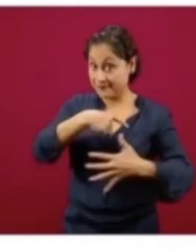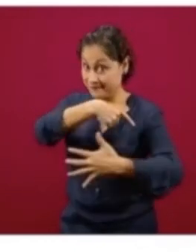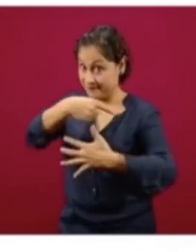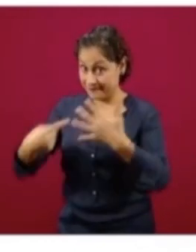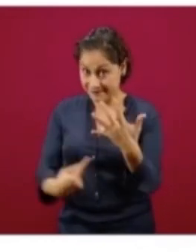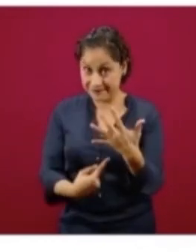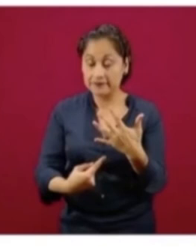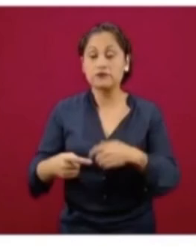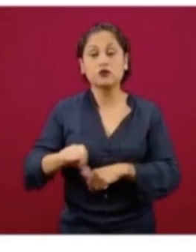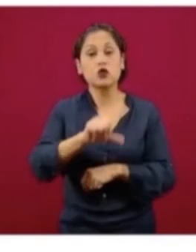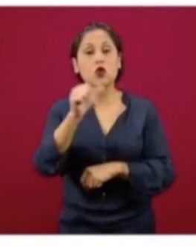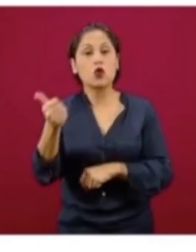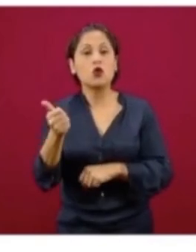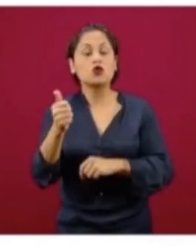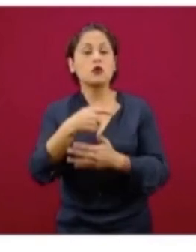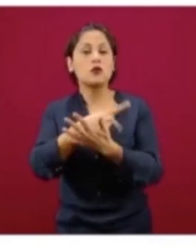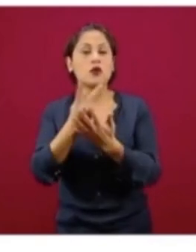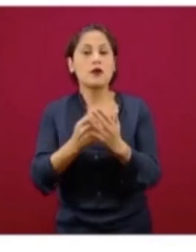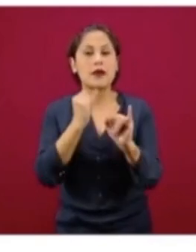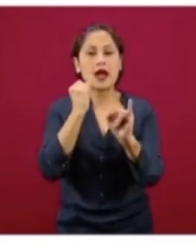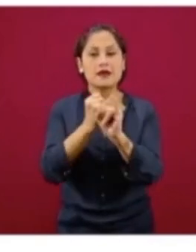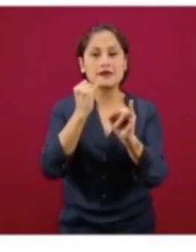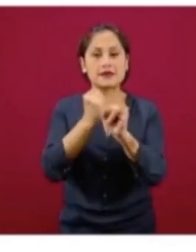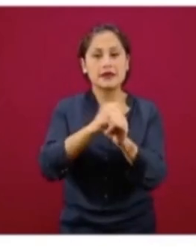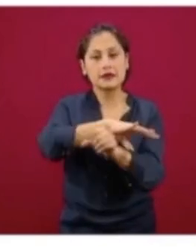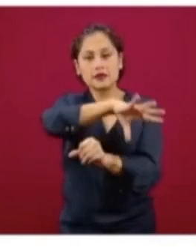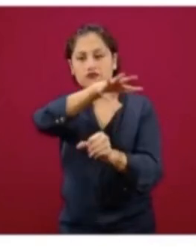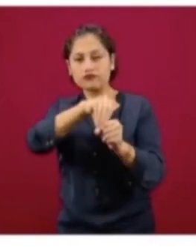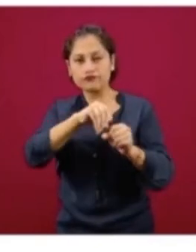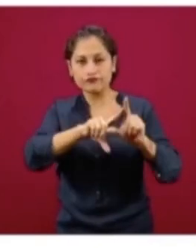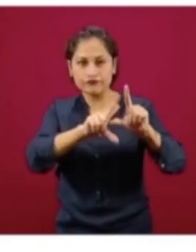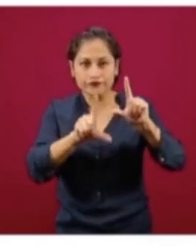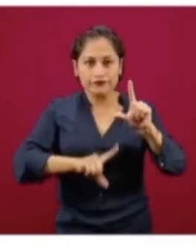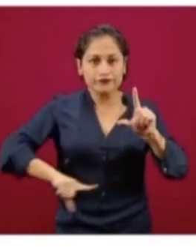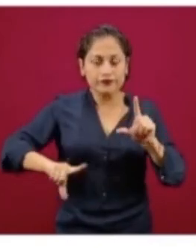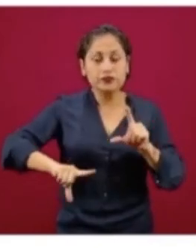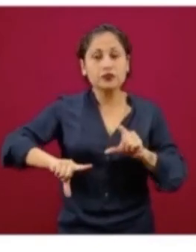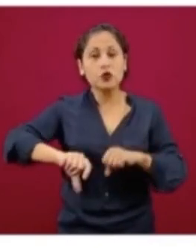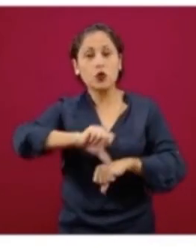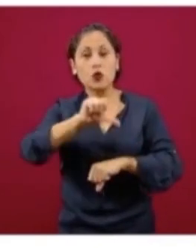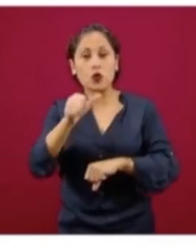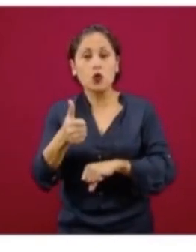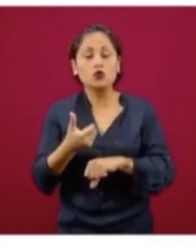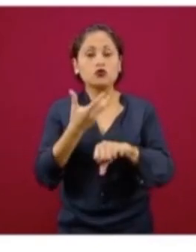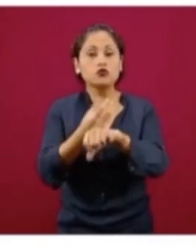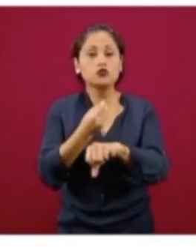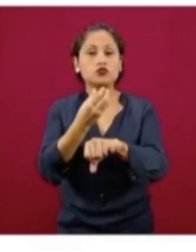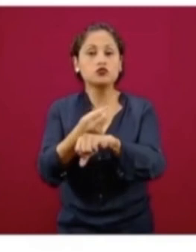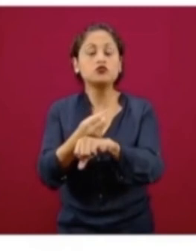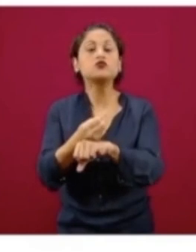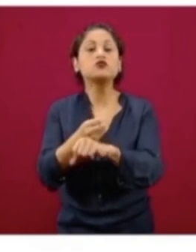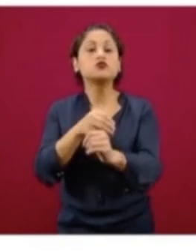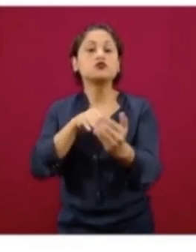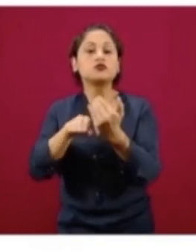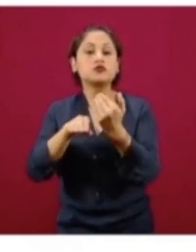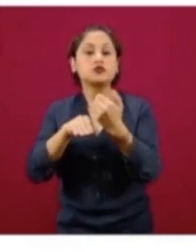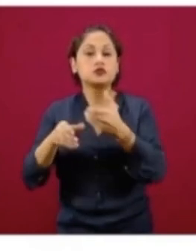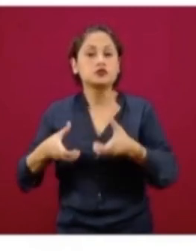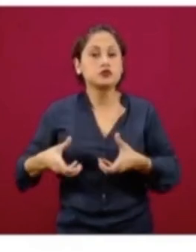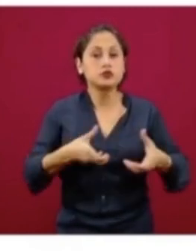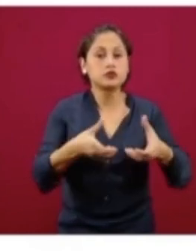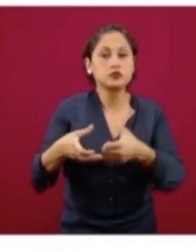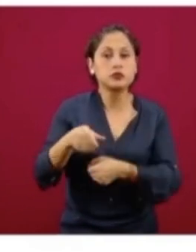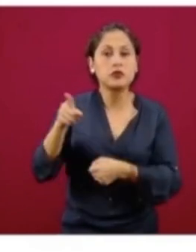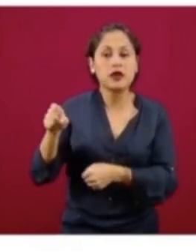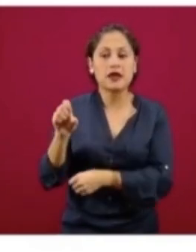Internet para Todos y Caminos Rurales, a cargo de la Secretaría de Comunicaciones y